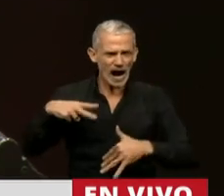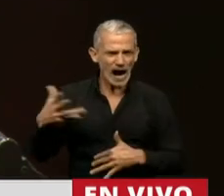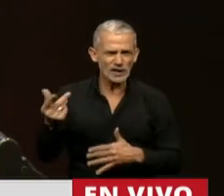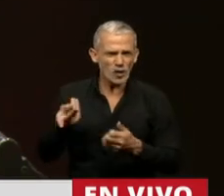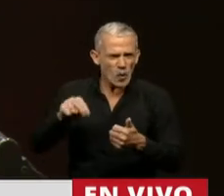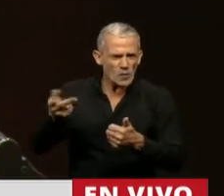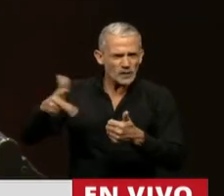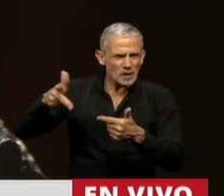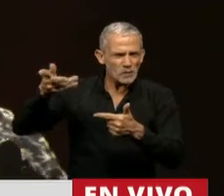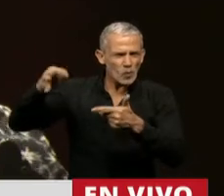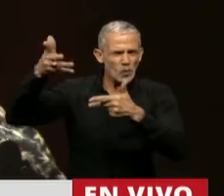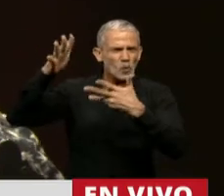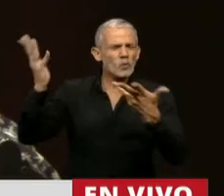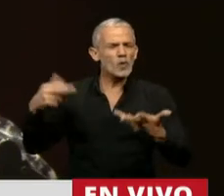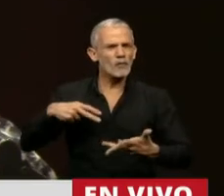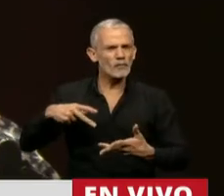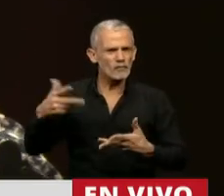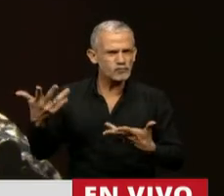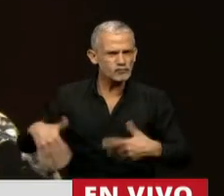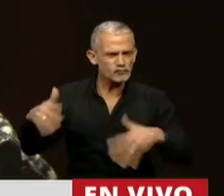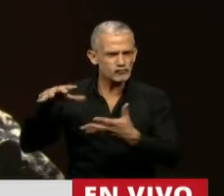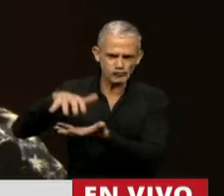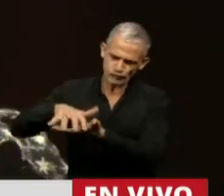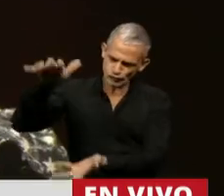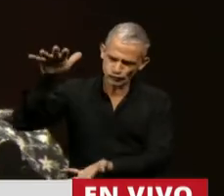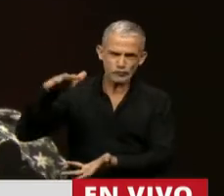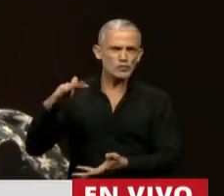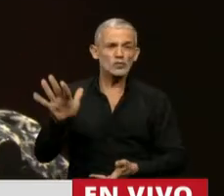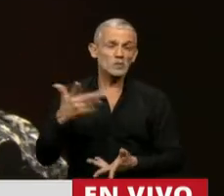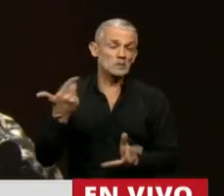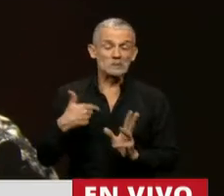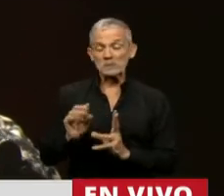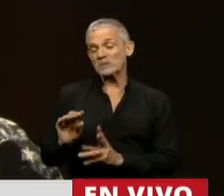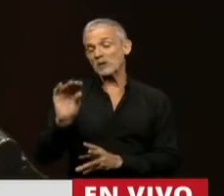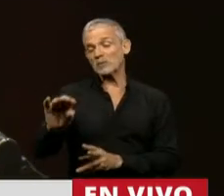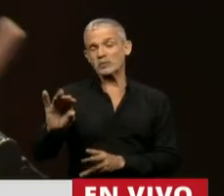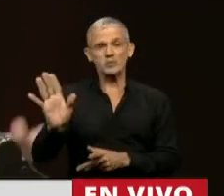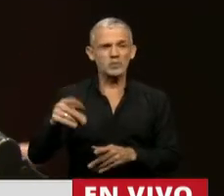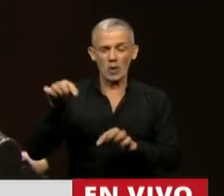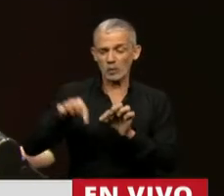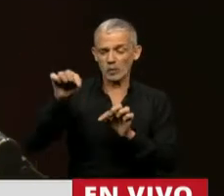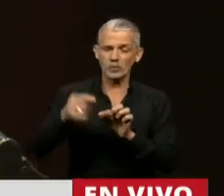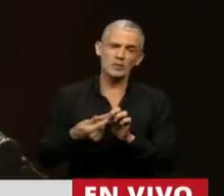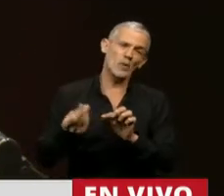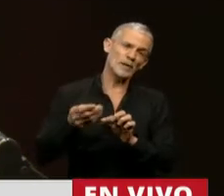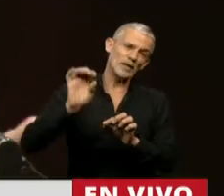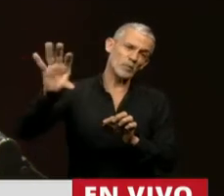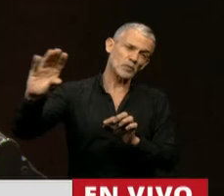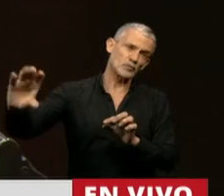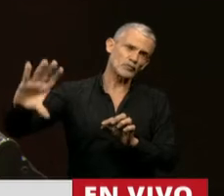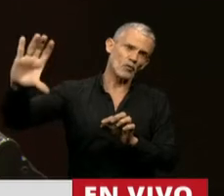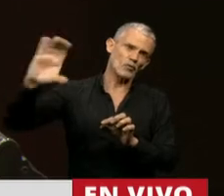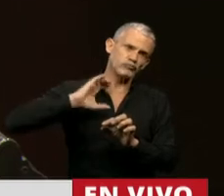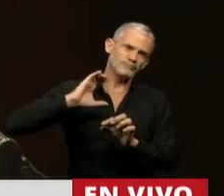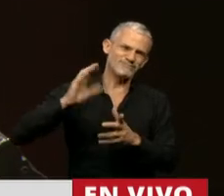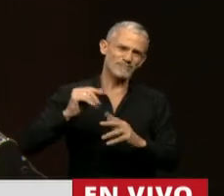más duplican y triplican su fortuna, porque en realidad todo lo que tienen que hacer es apretar algunos botones, o estar atentos a cómo se